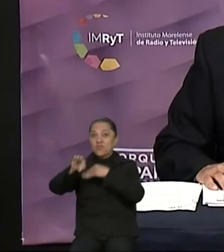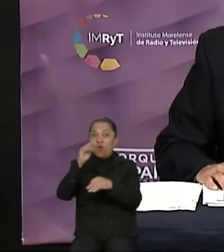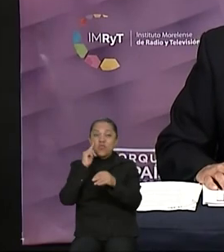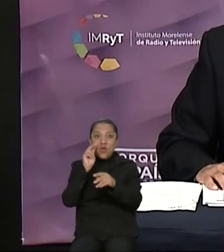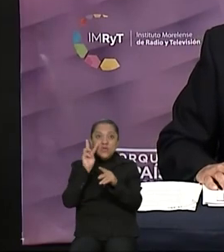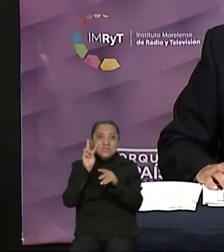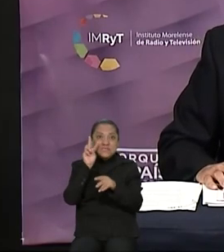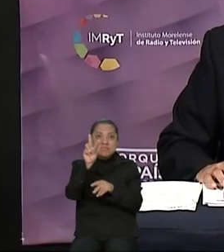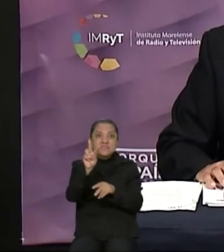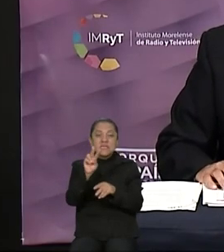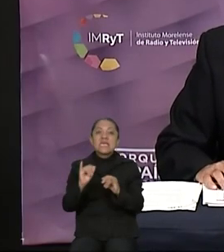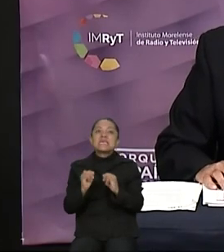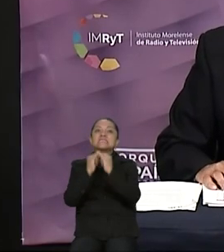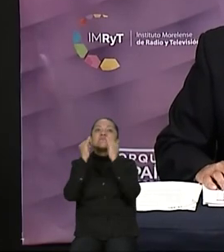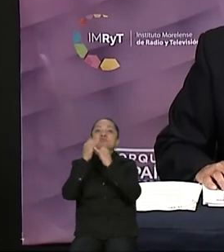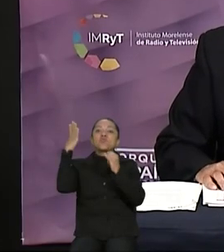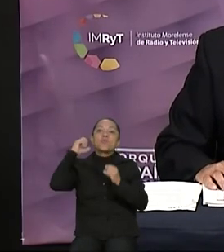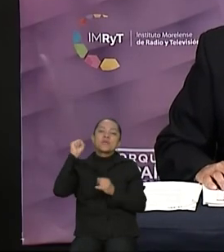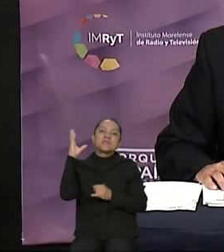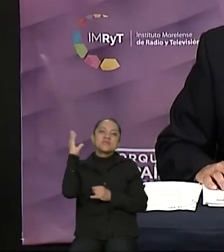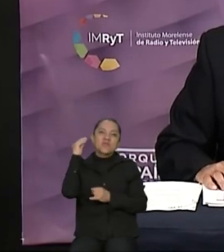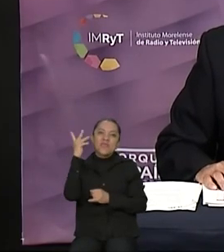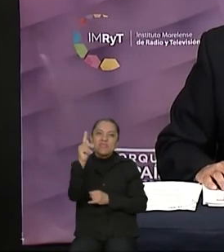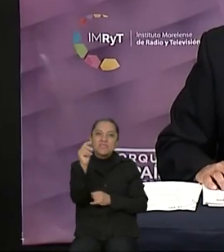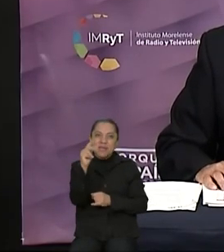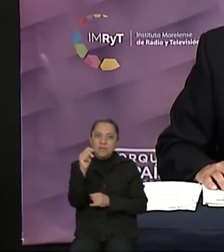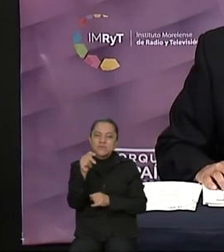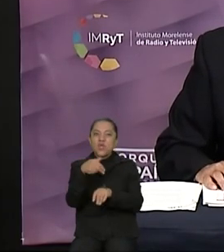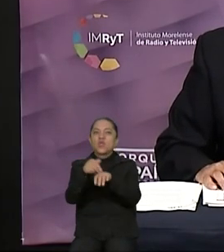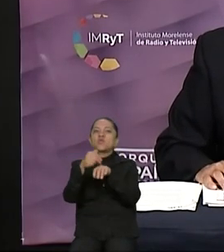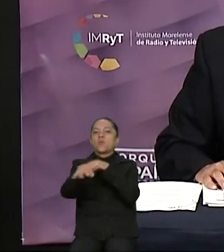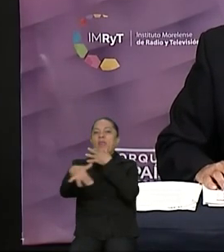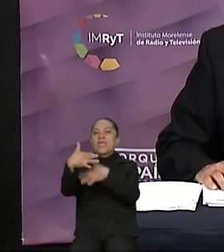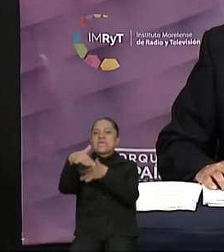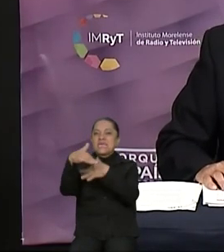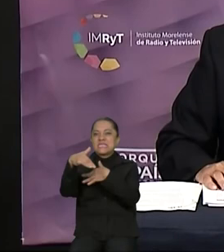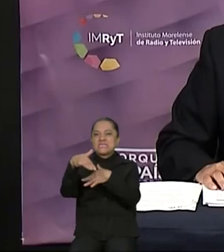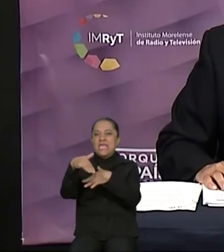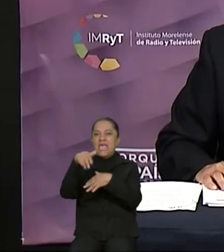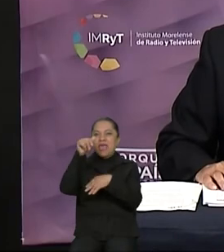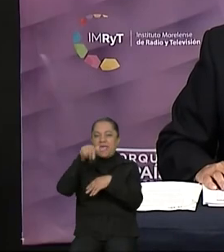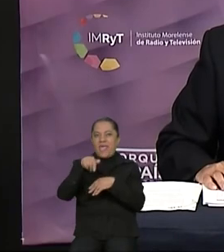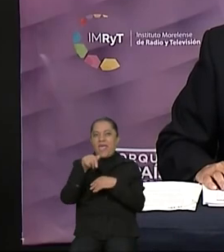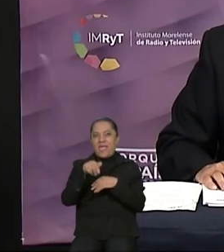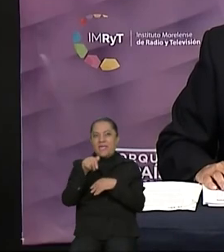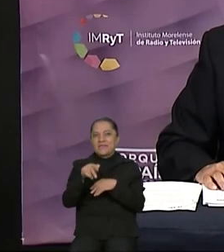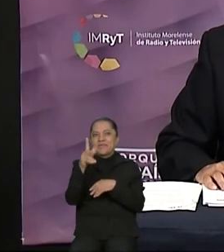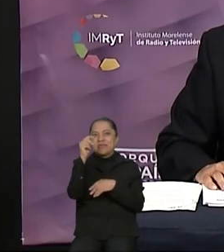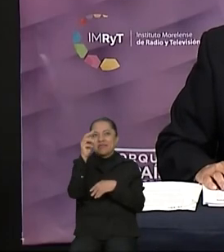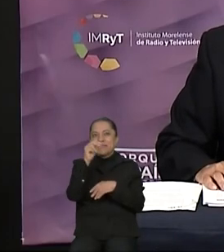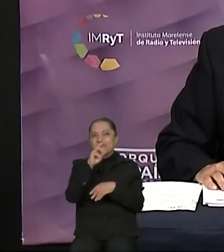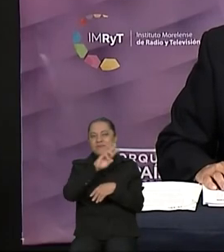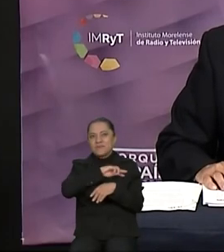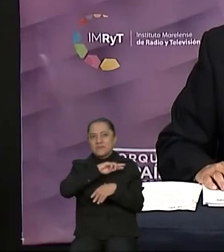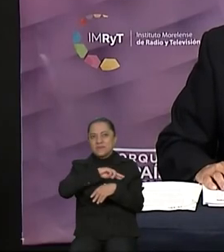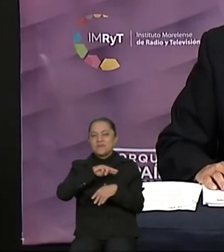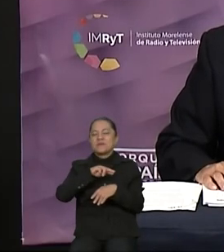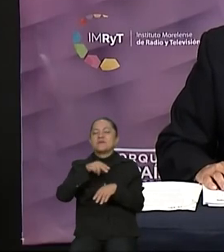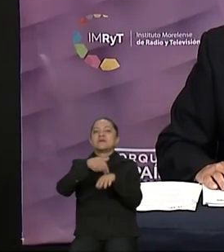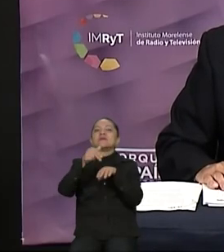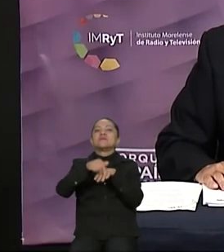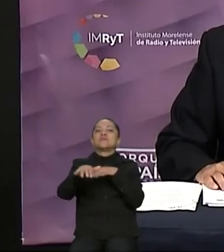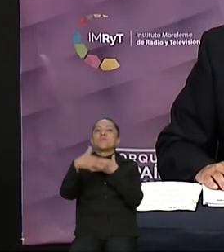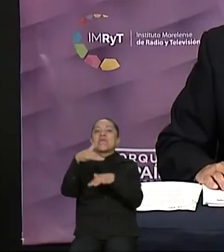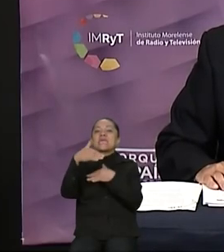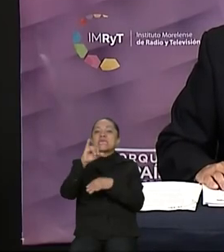Instituto Morelense de Radio y Televisión en el canal 15 TDT Televisión Digital Terrestre canal 15 de ISI 715 en HD